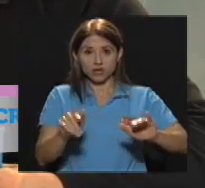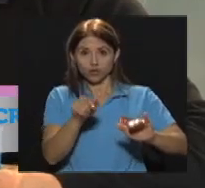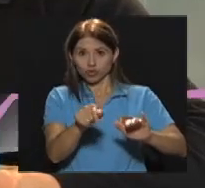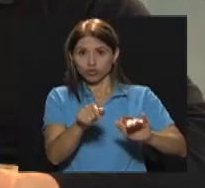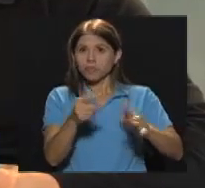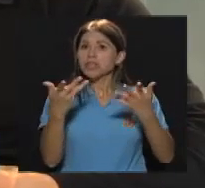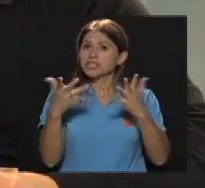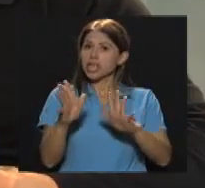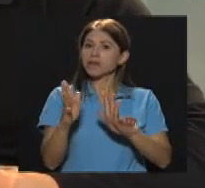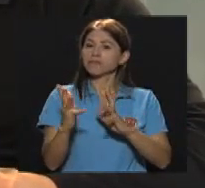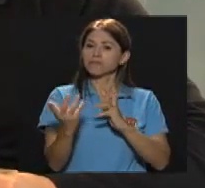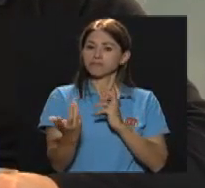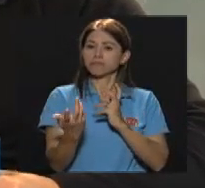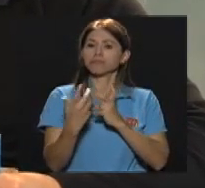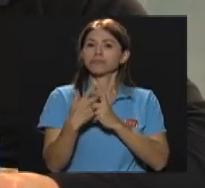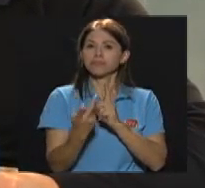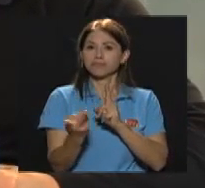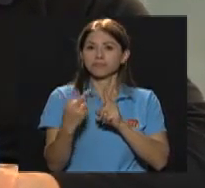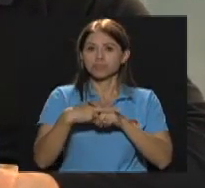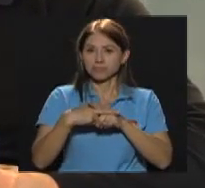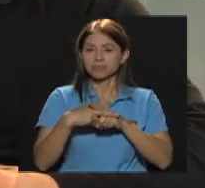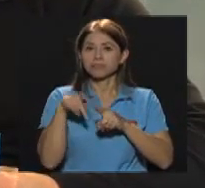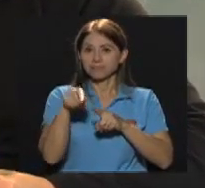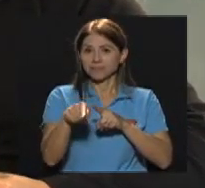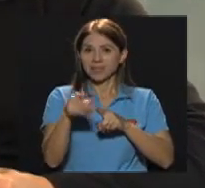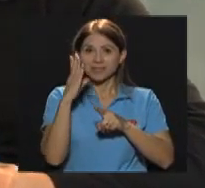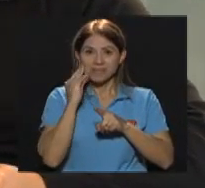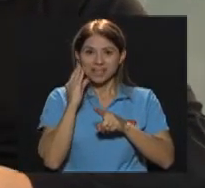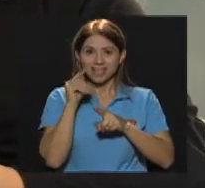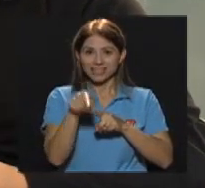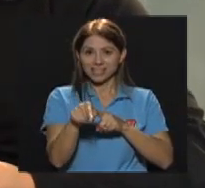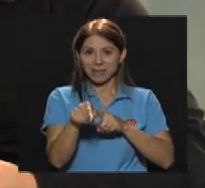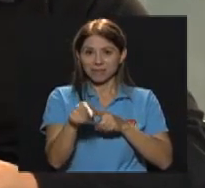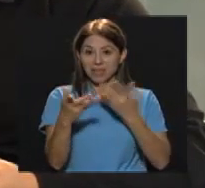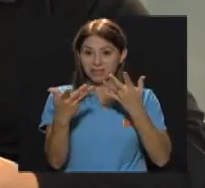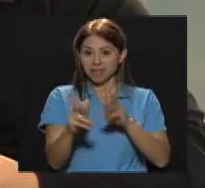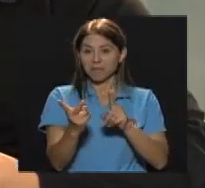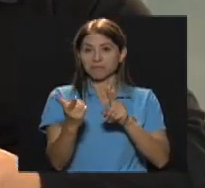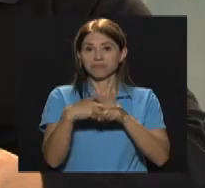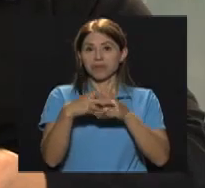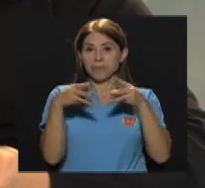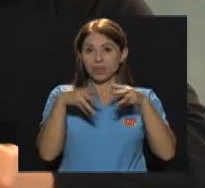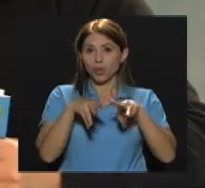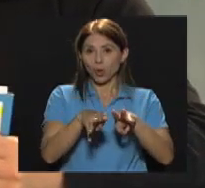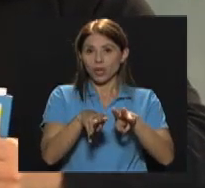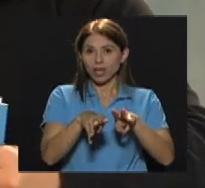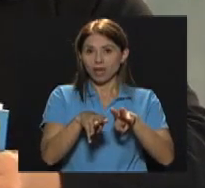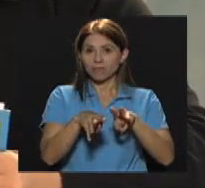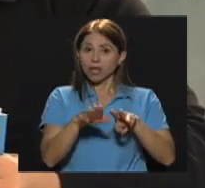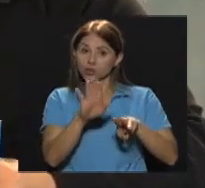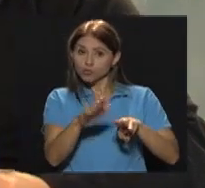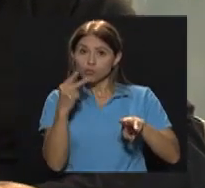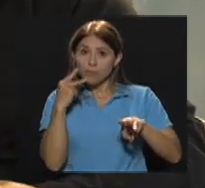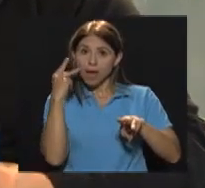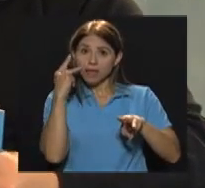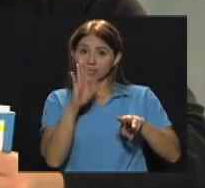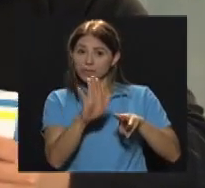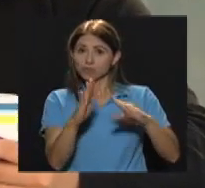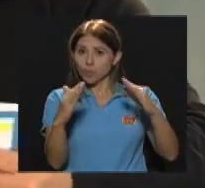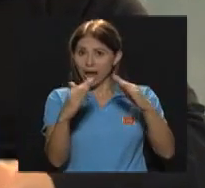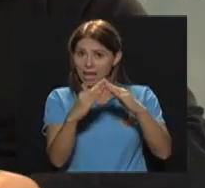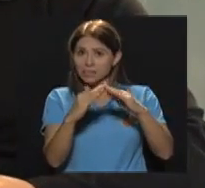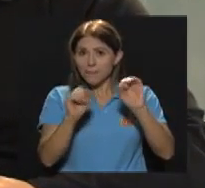proceso O de utilizar Esta metodología Si en la casa Los papás Pueden de alguna manera Reforzar